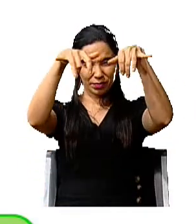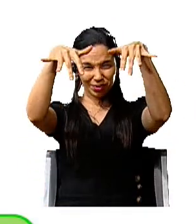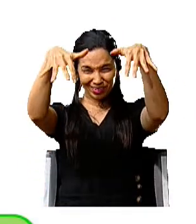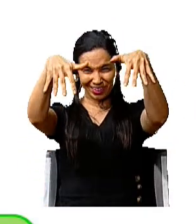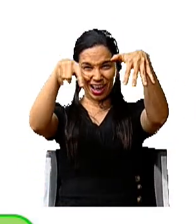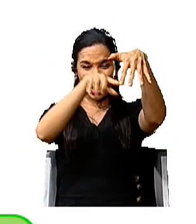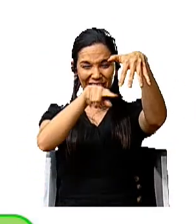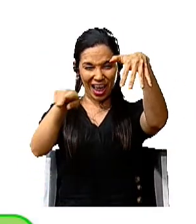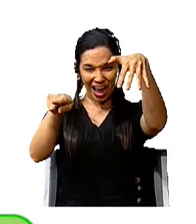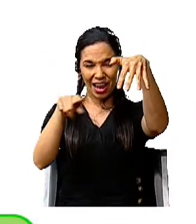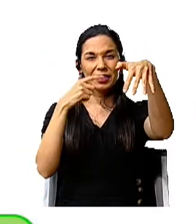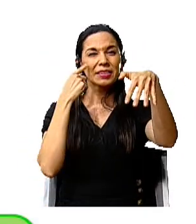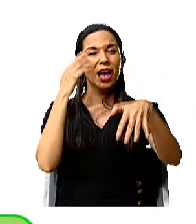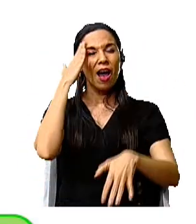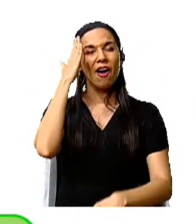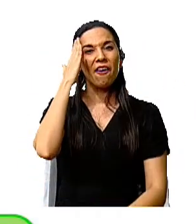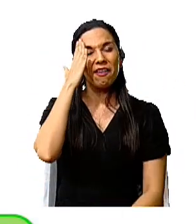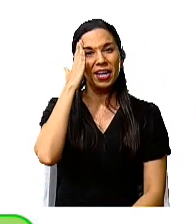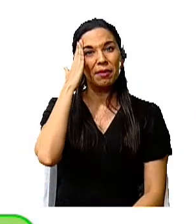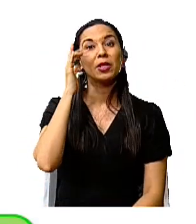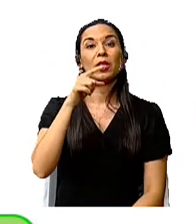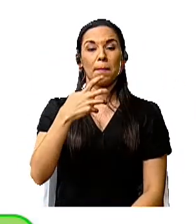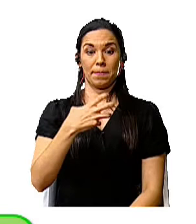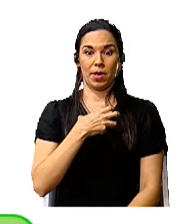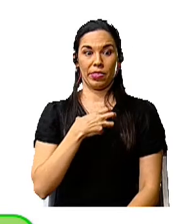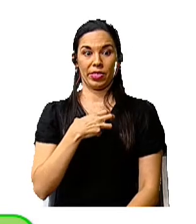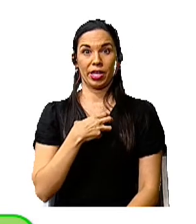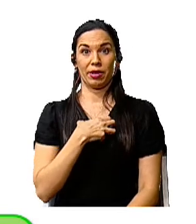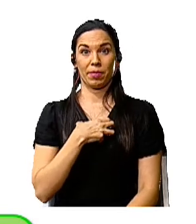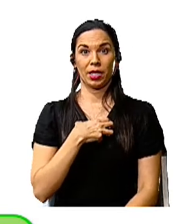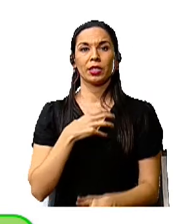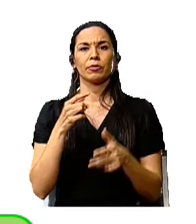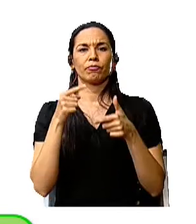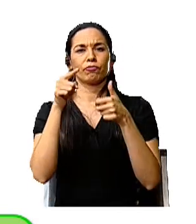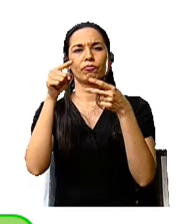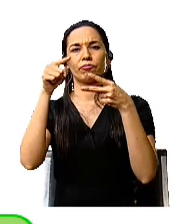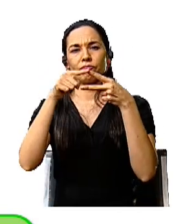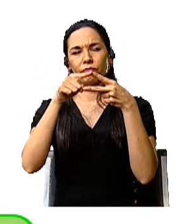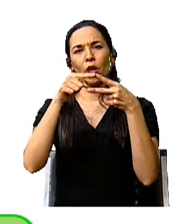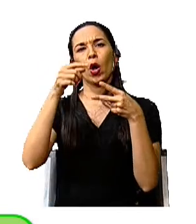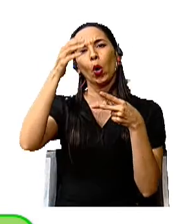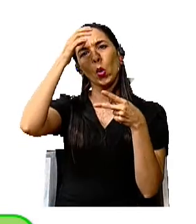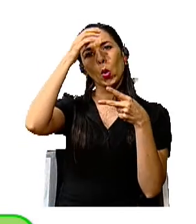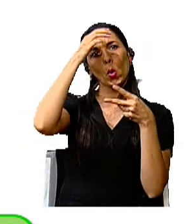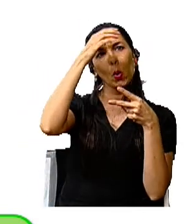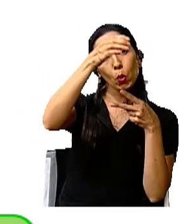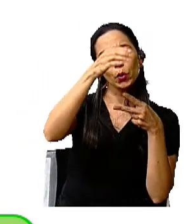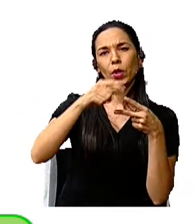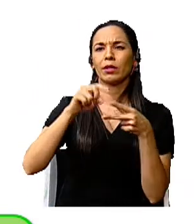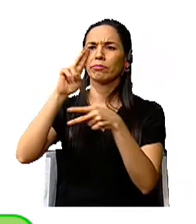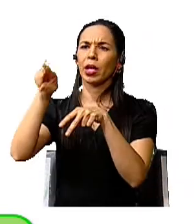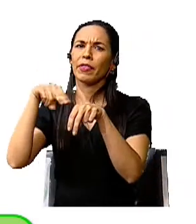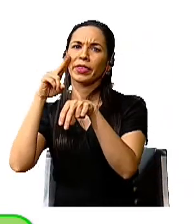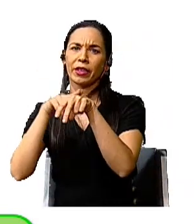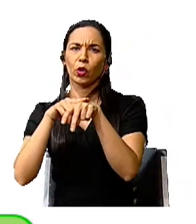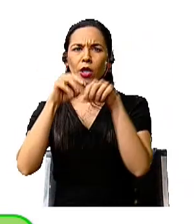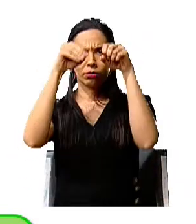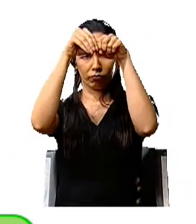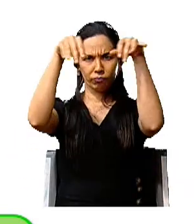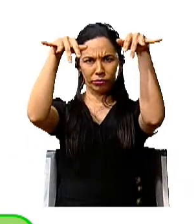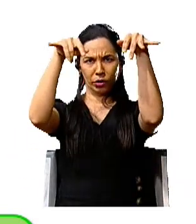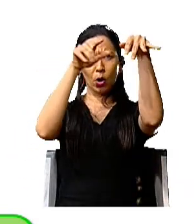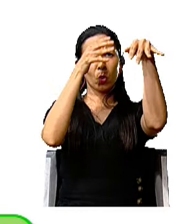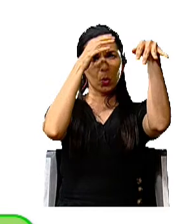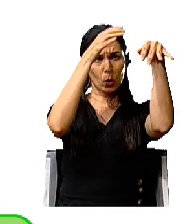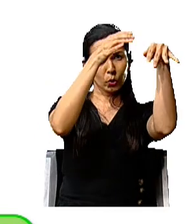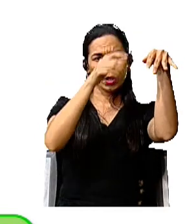sabemos que el patrimonio se divide en patrimonio cultural y patrimonio natural. El patrimonio natural